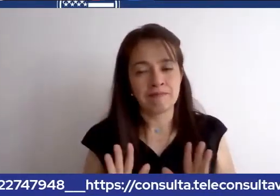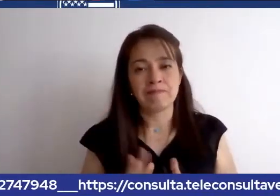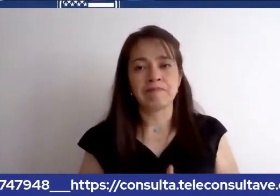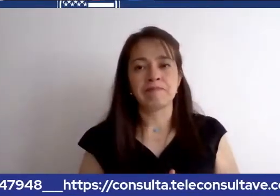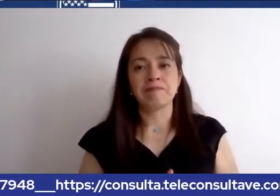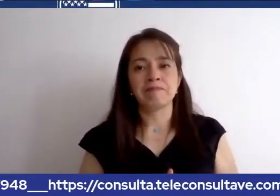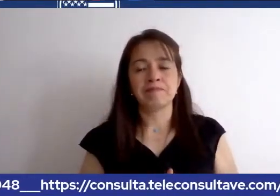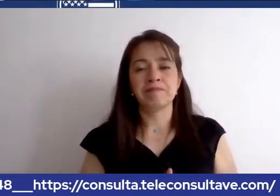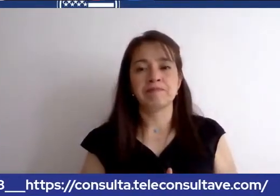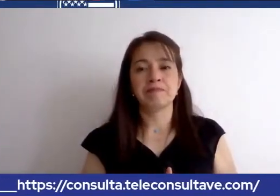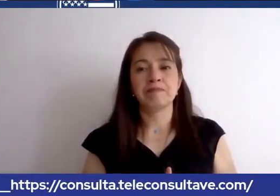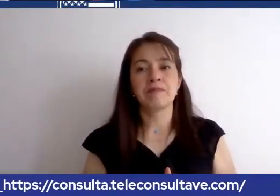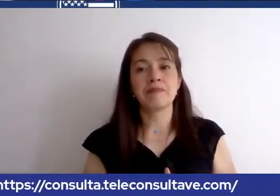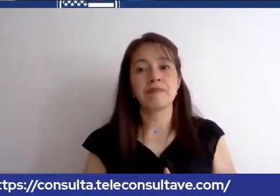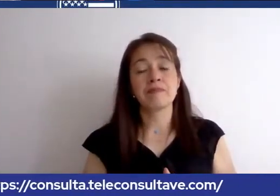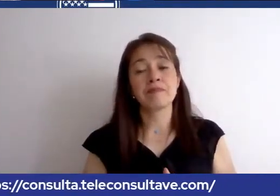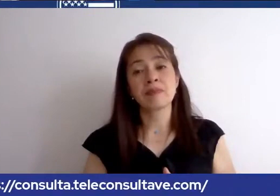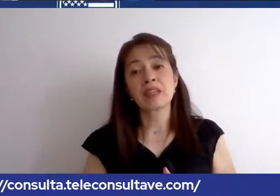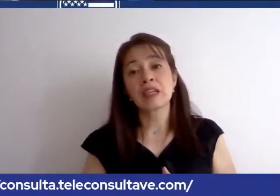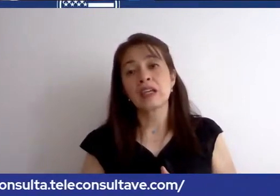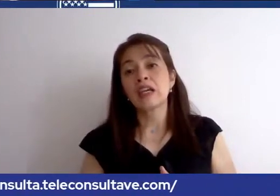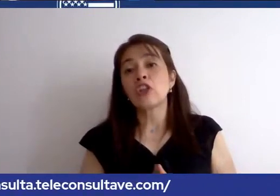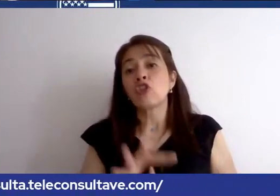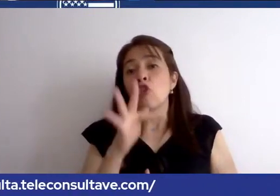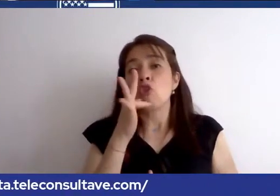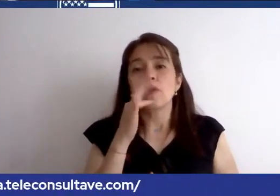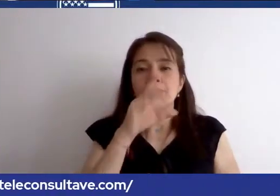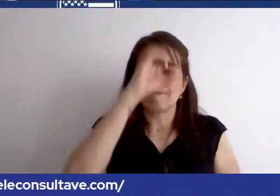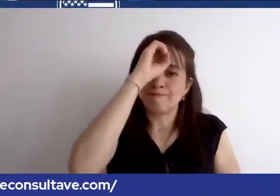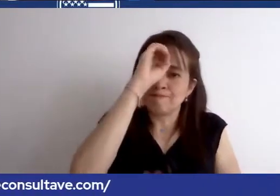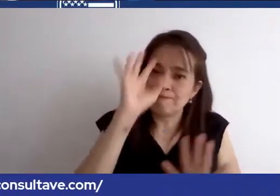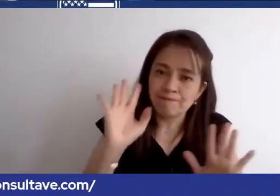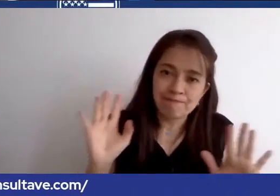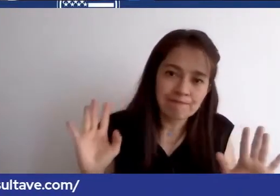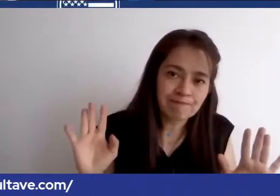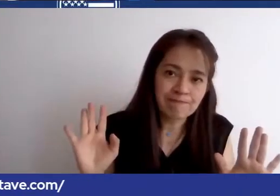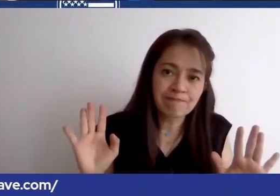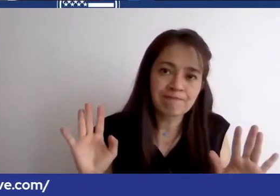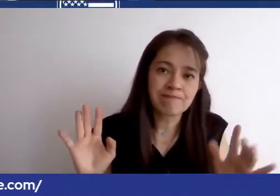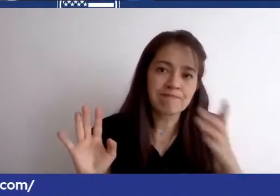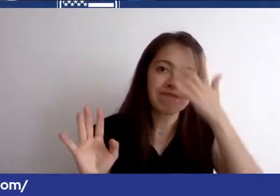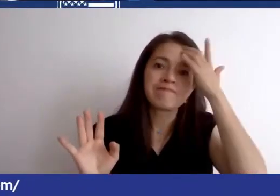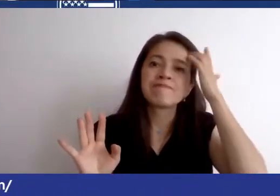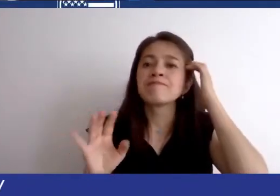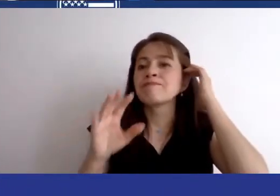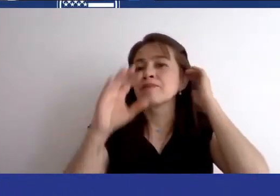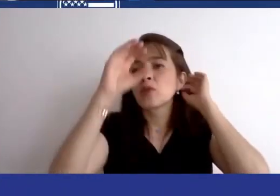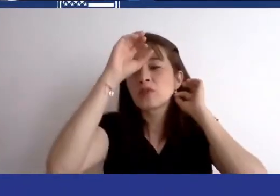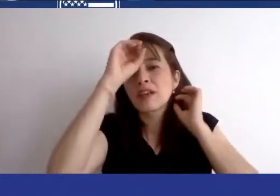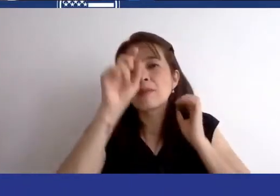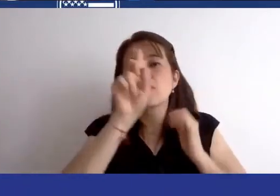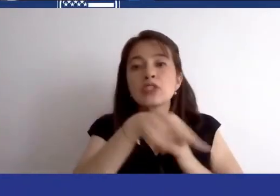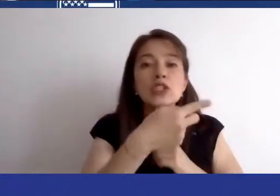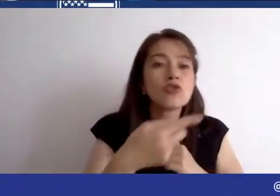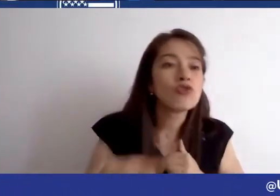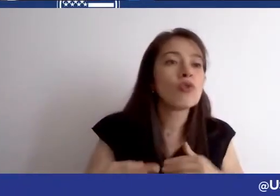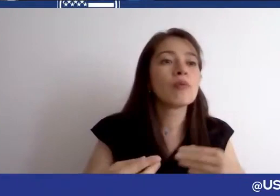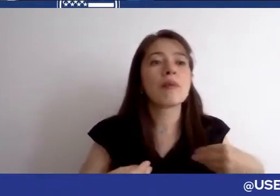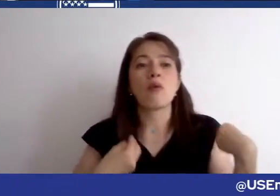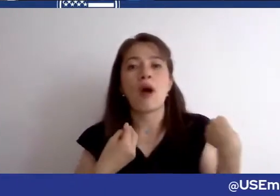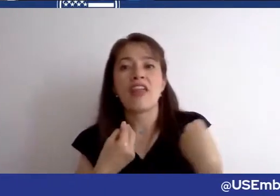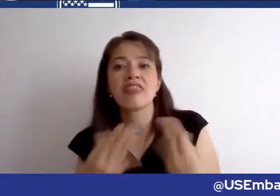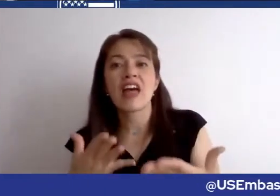Por ahora no sabemos si vamos a abrir más citas, más